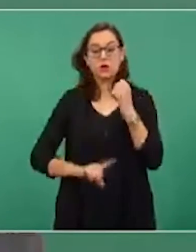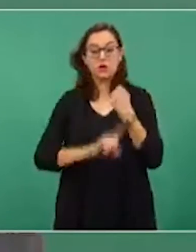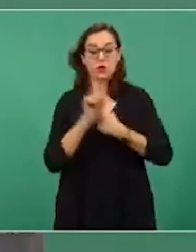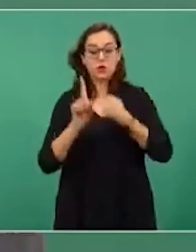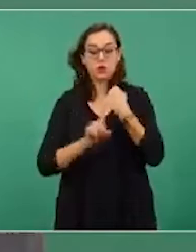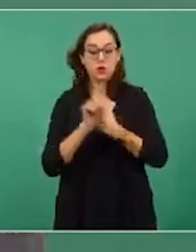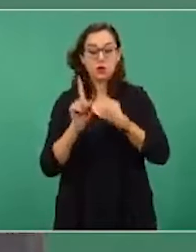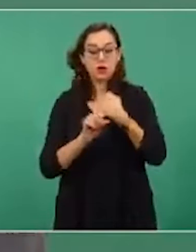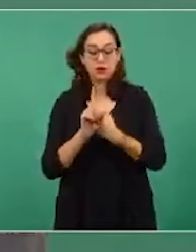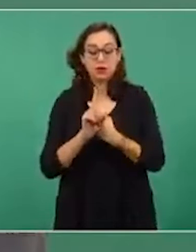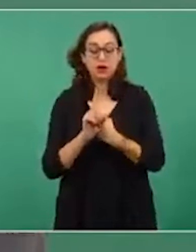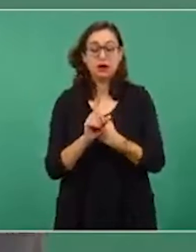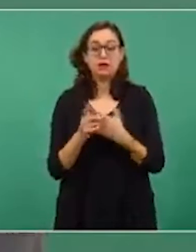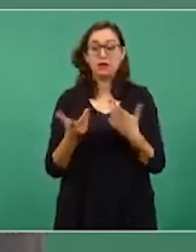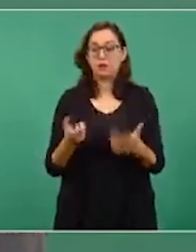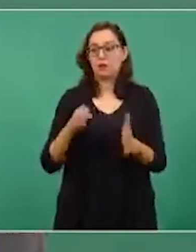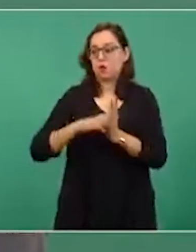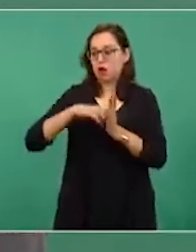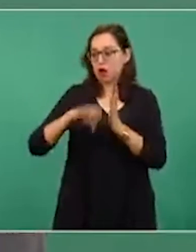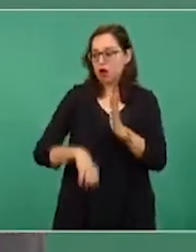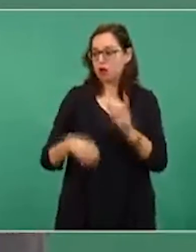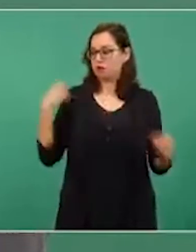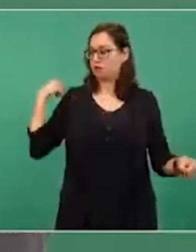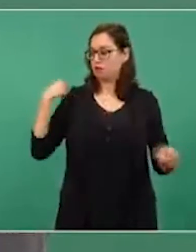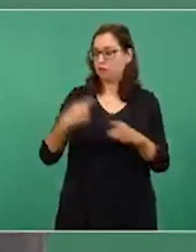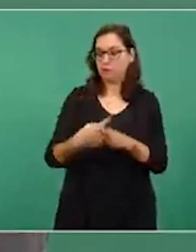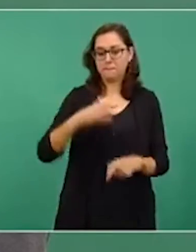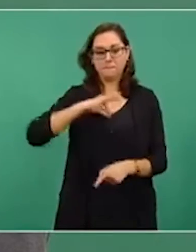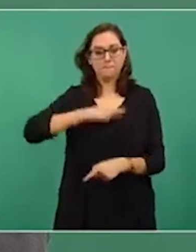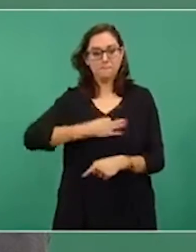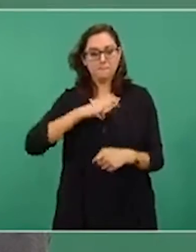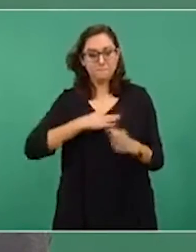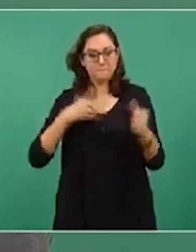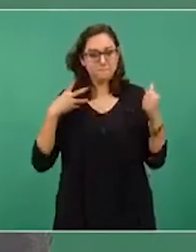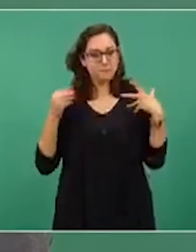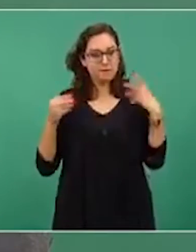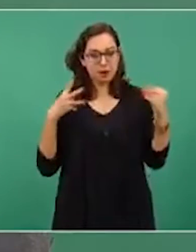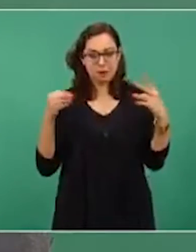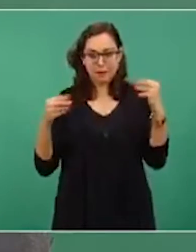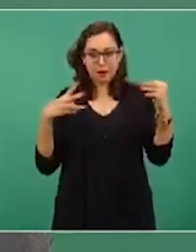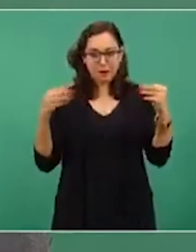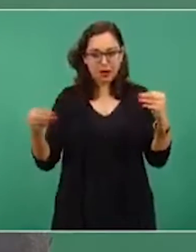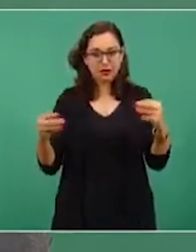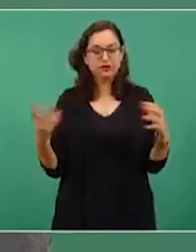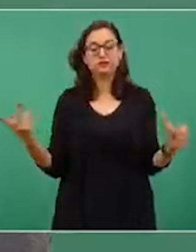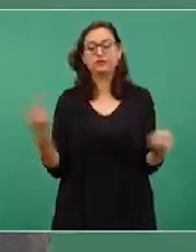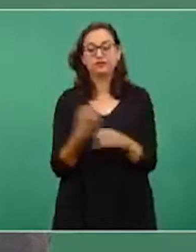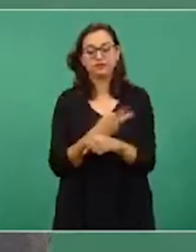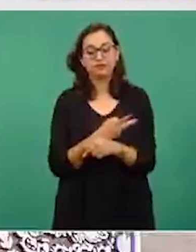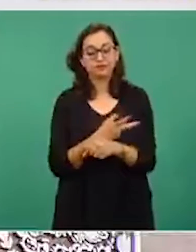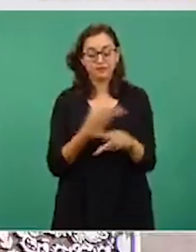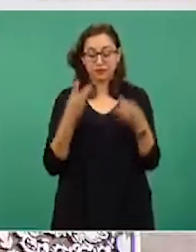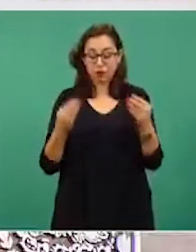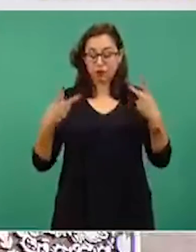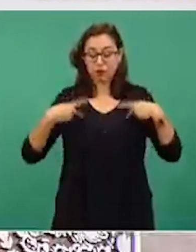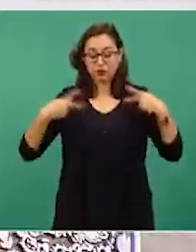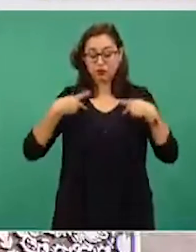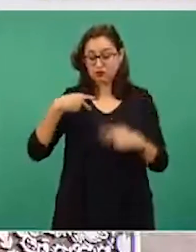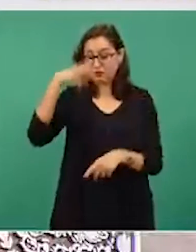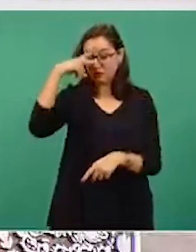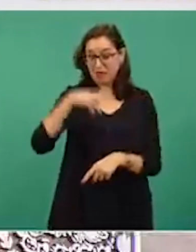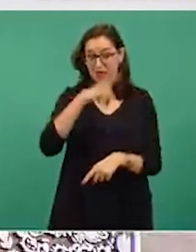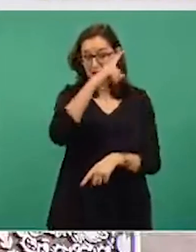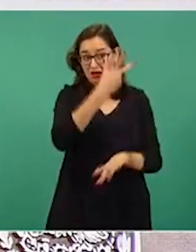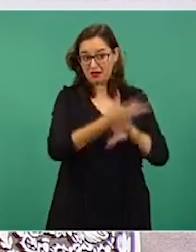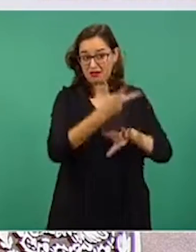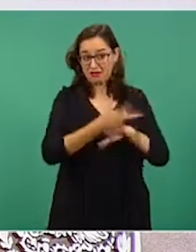sucedió con la pandemia, que muchos paisanos, desgraciadamente, perdieron la vida,